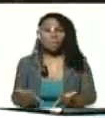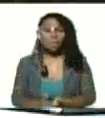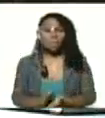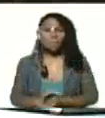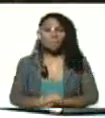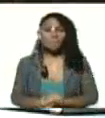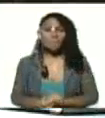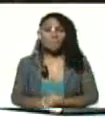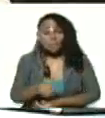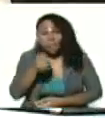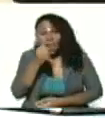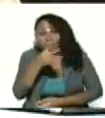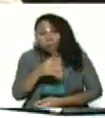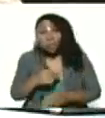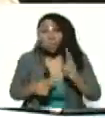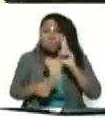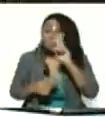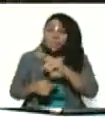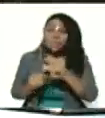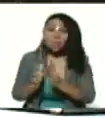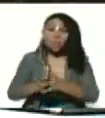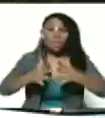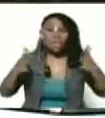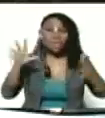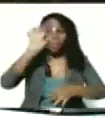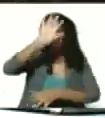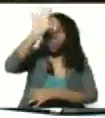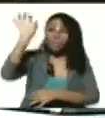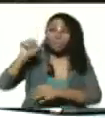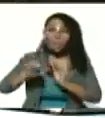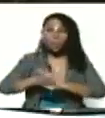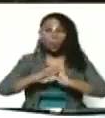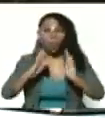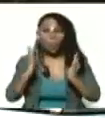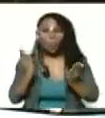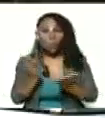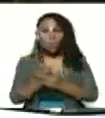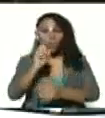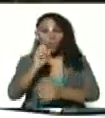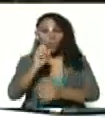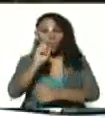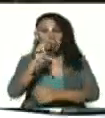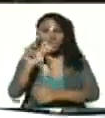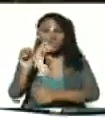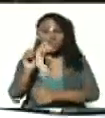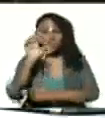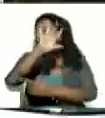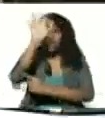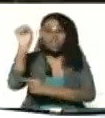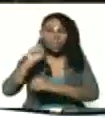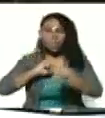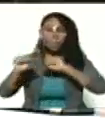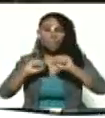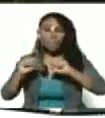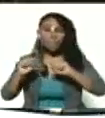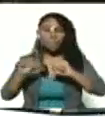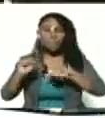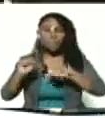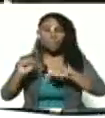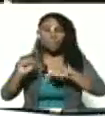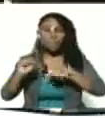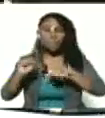Y bueno, uno ve los grandes países del mundo. 120 países de movimiento de países no alineados.